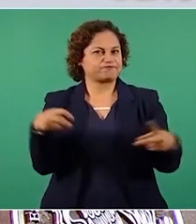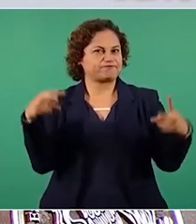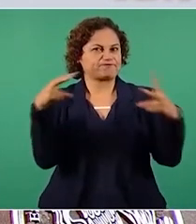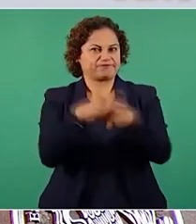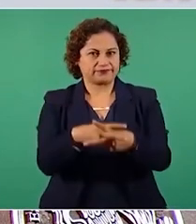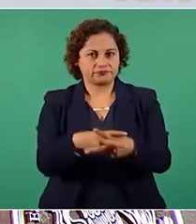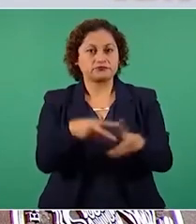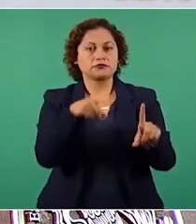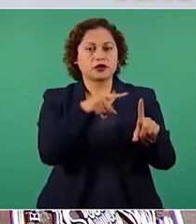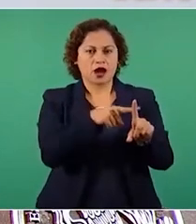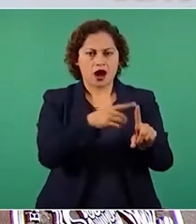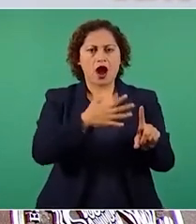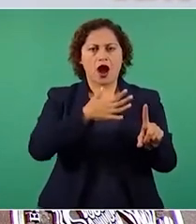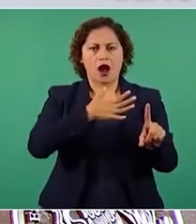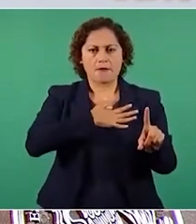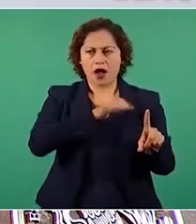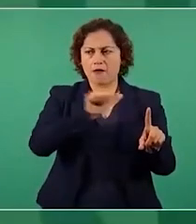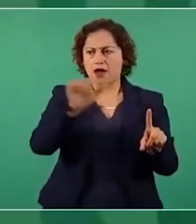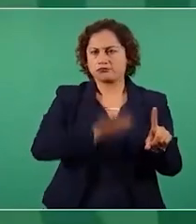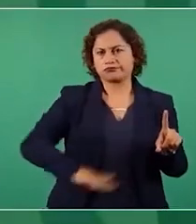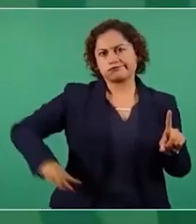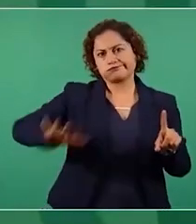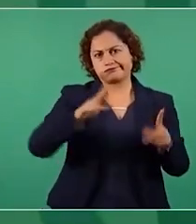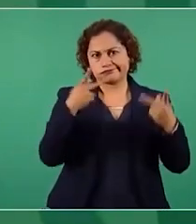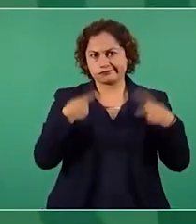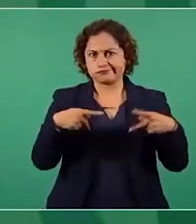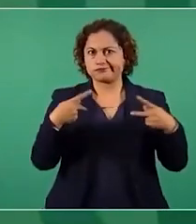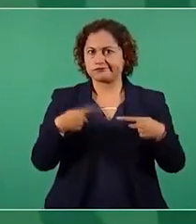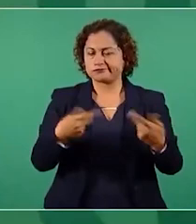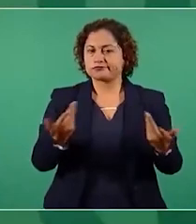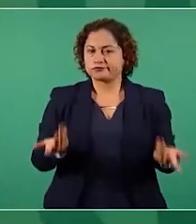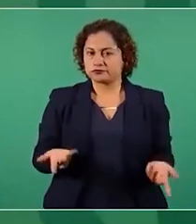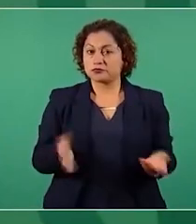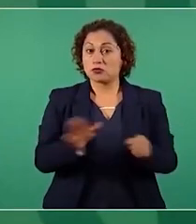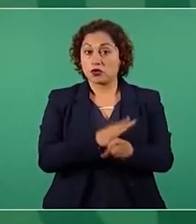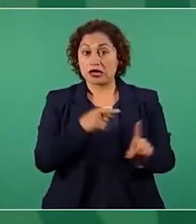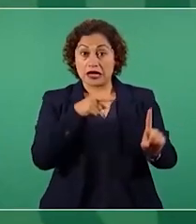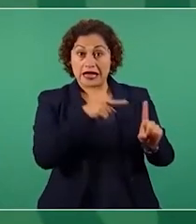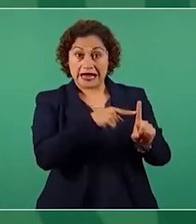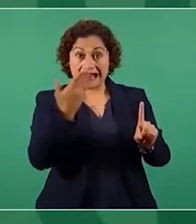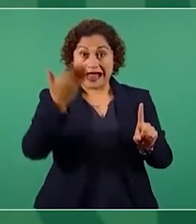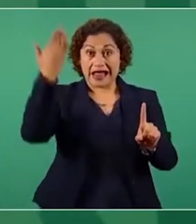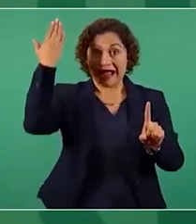Entonces, ese grito representa mucho.